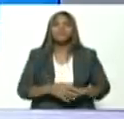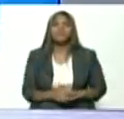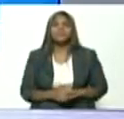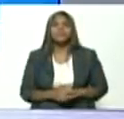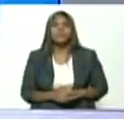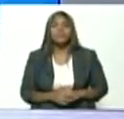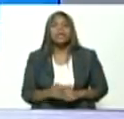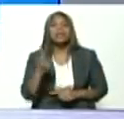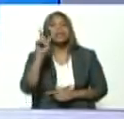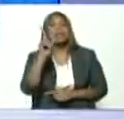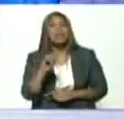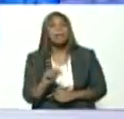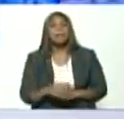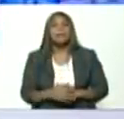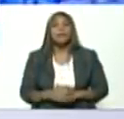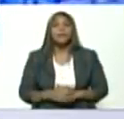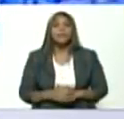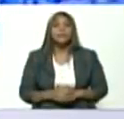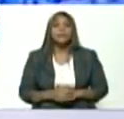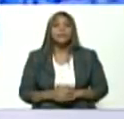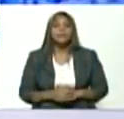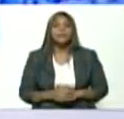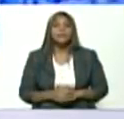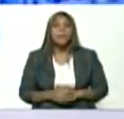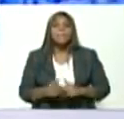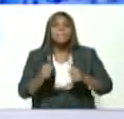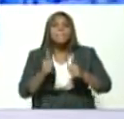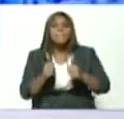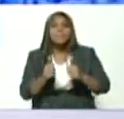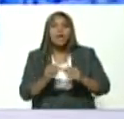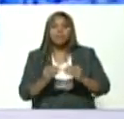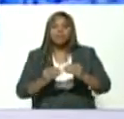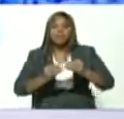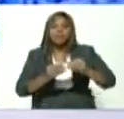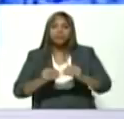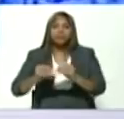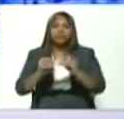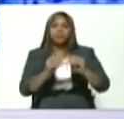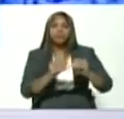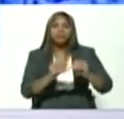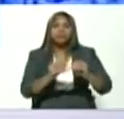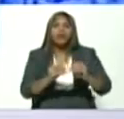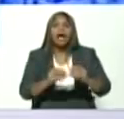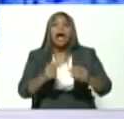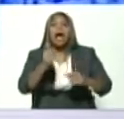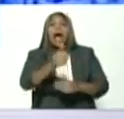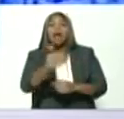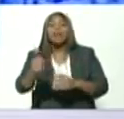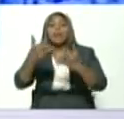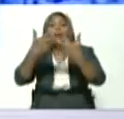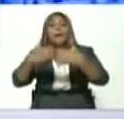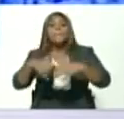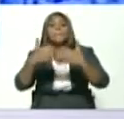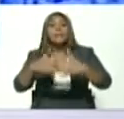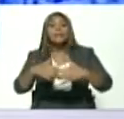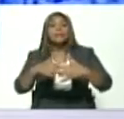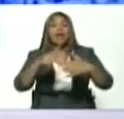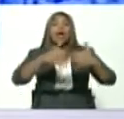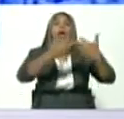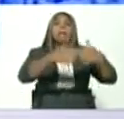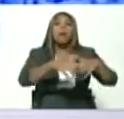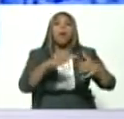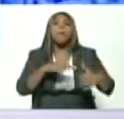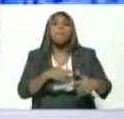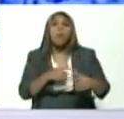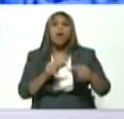además bien afinados en cada empresa cada empresa puede dar